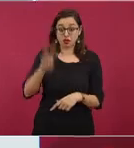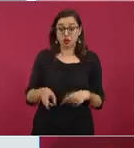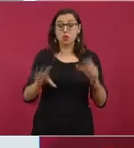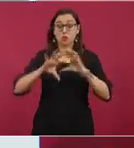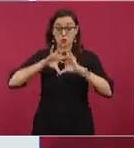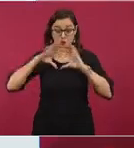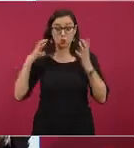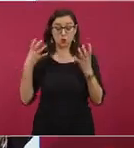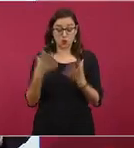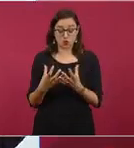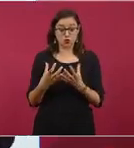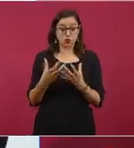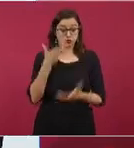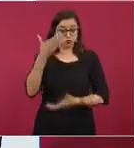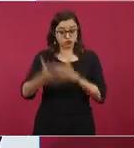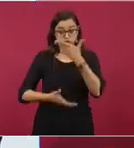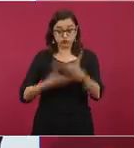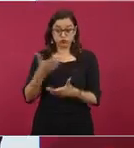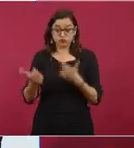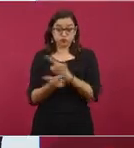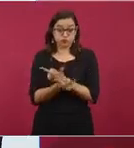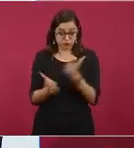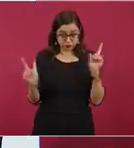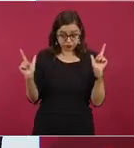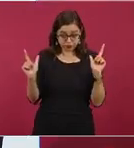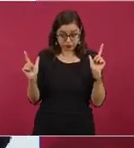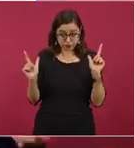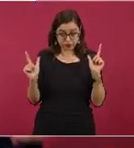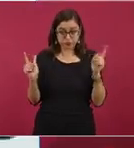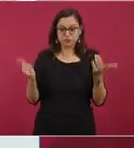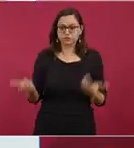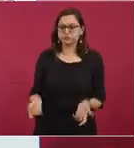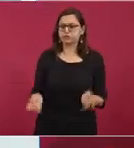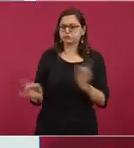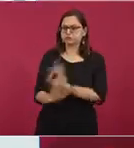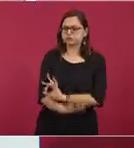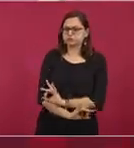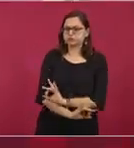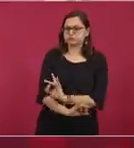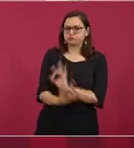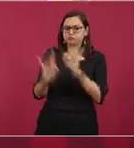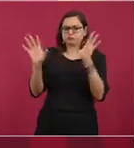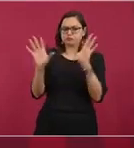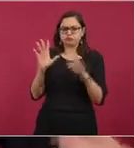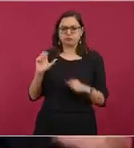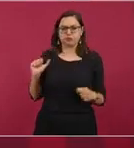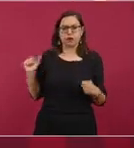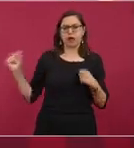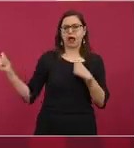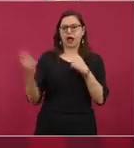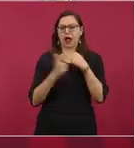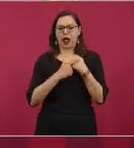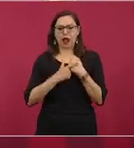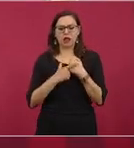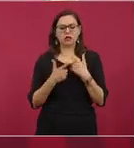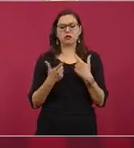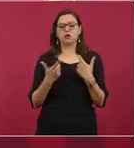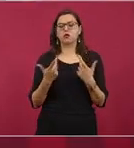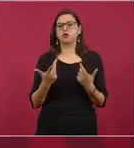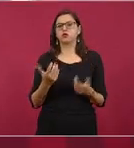si hay una situación de incremento de precios por falta de